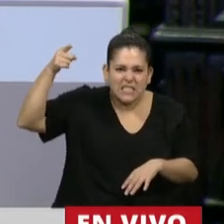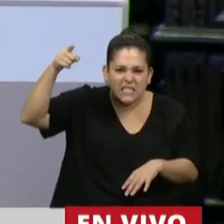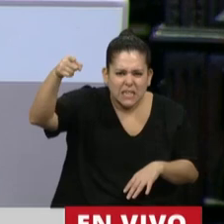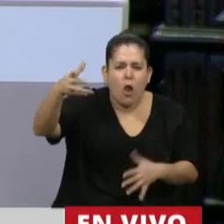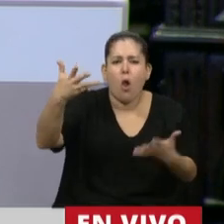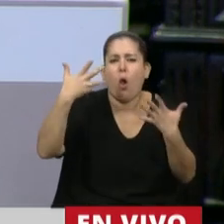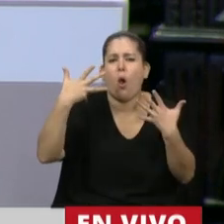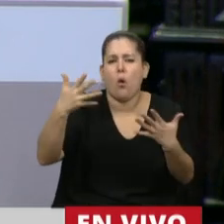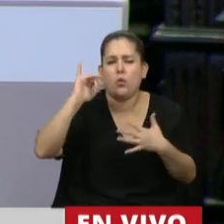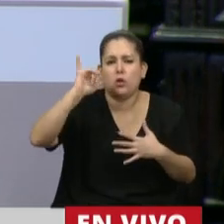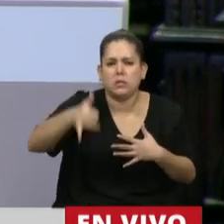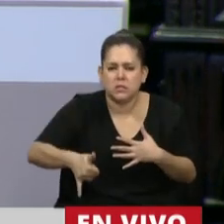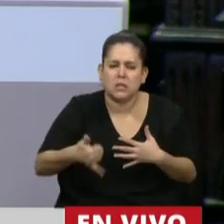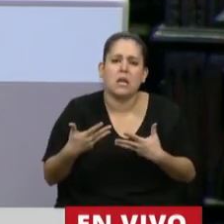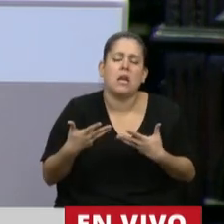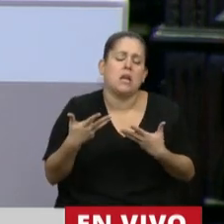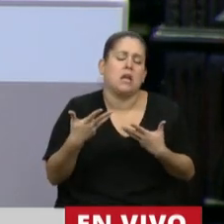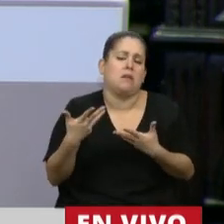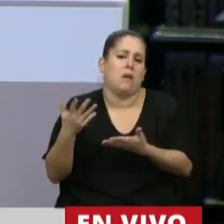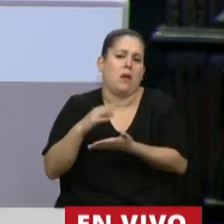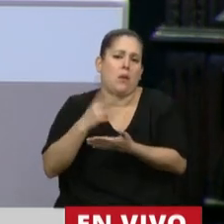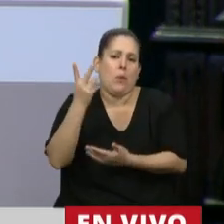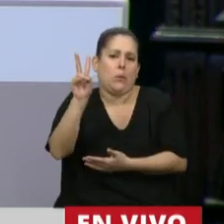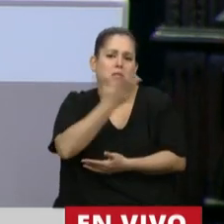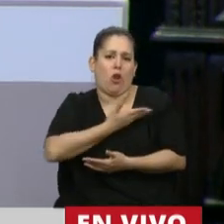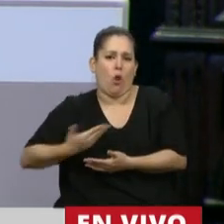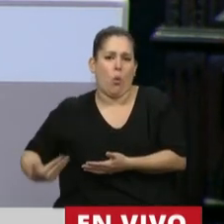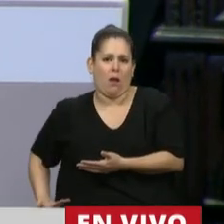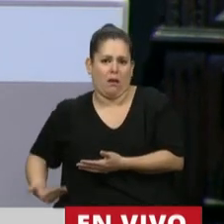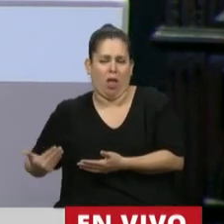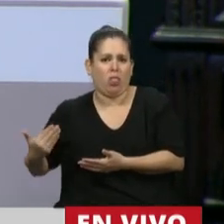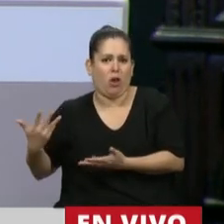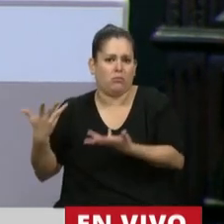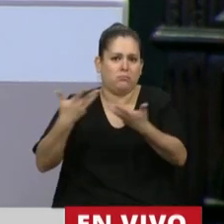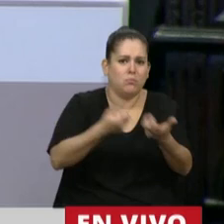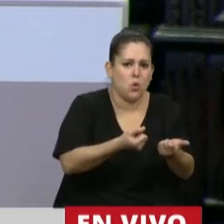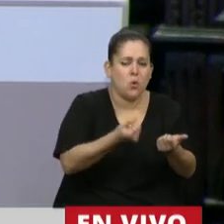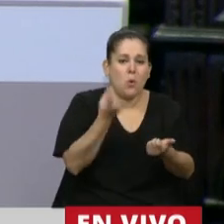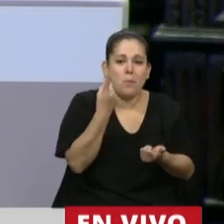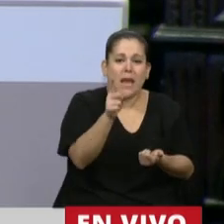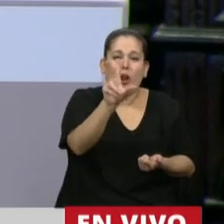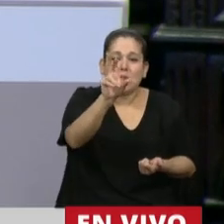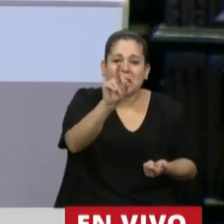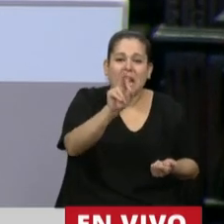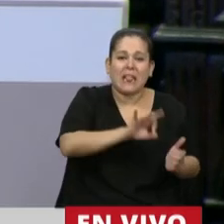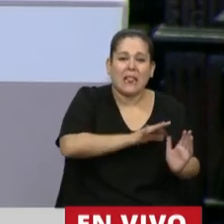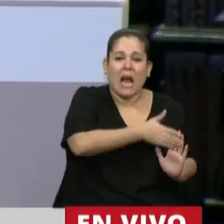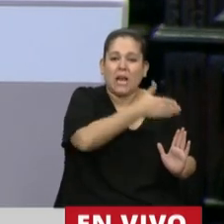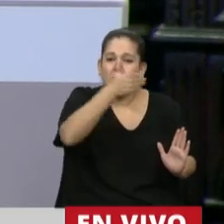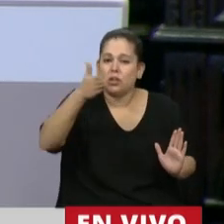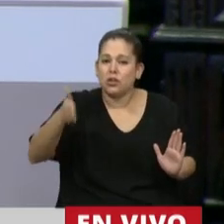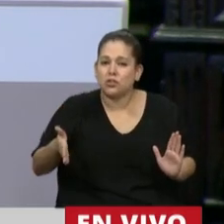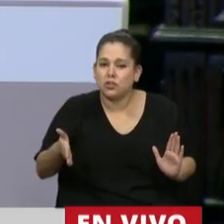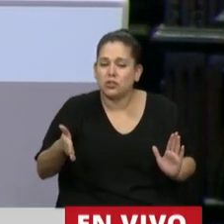solidarizó con la diputada Ricci, el vicegobernador, pero tuvieron 30 años, 30